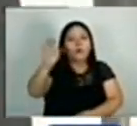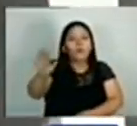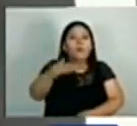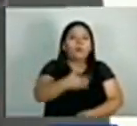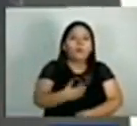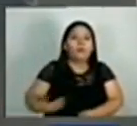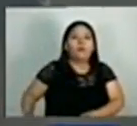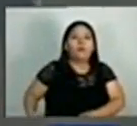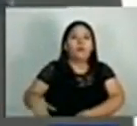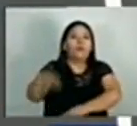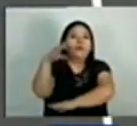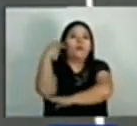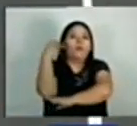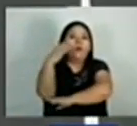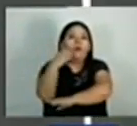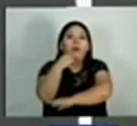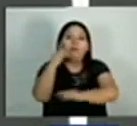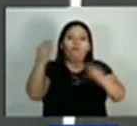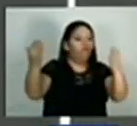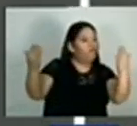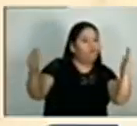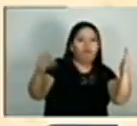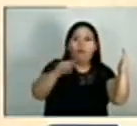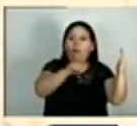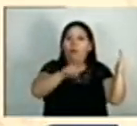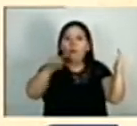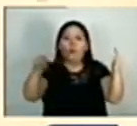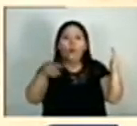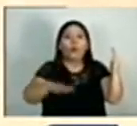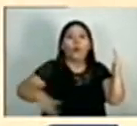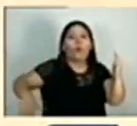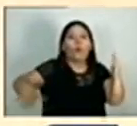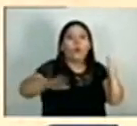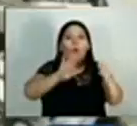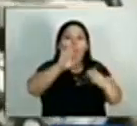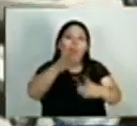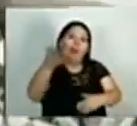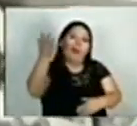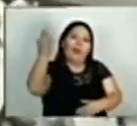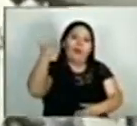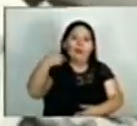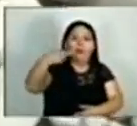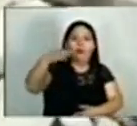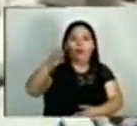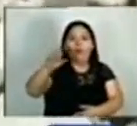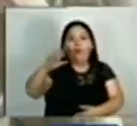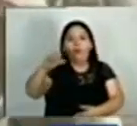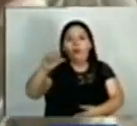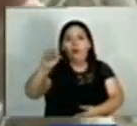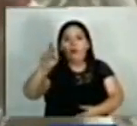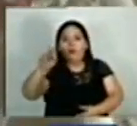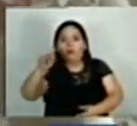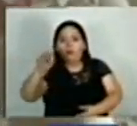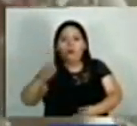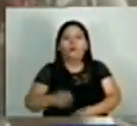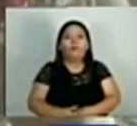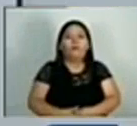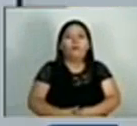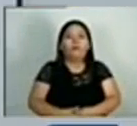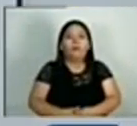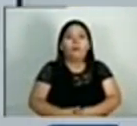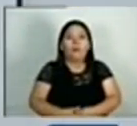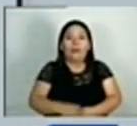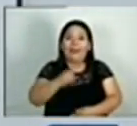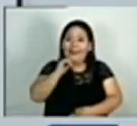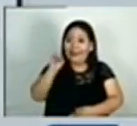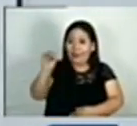Gustavo Petro, quien comparó la franja de Gaza con los campos de concentración durante el holocausto. Hacer la comparación que